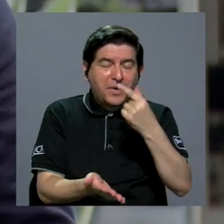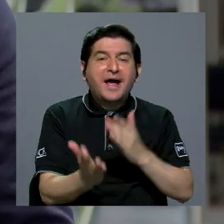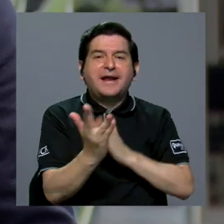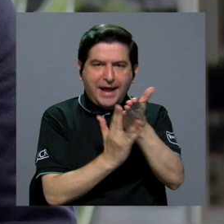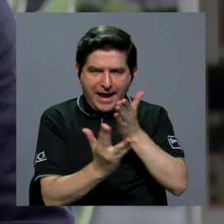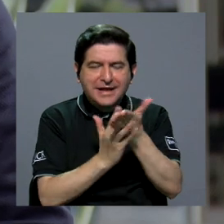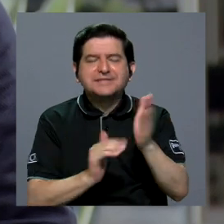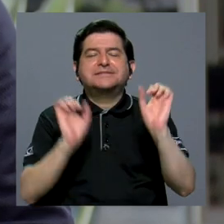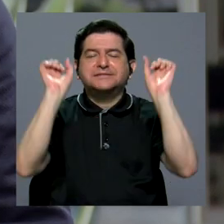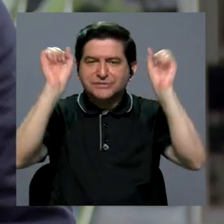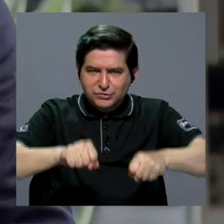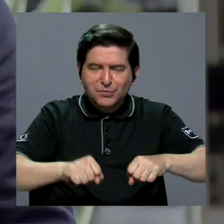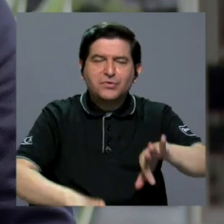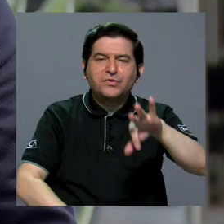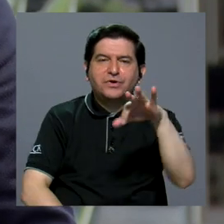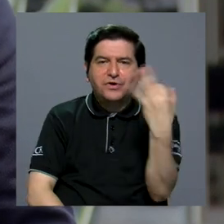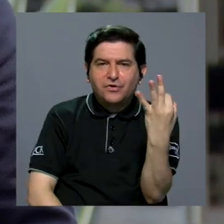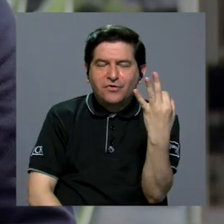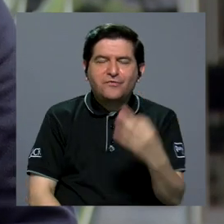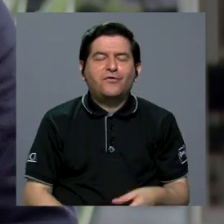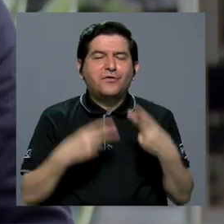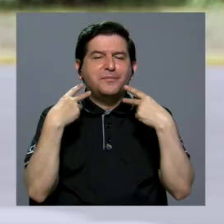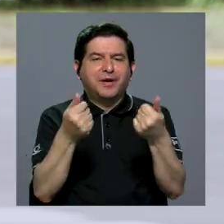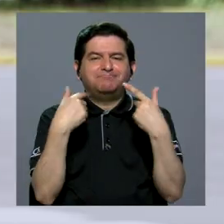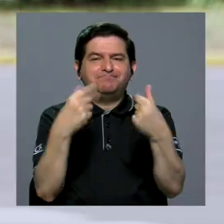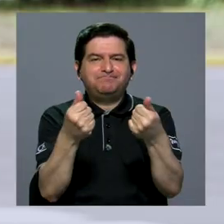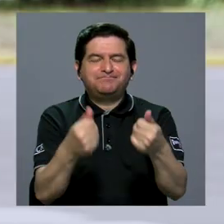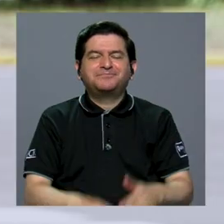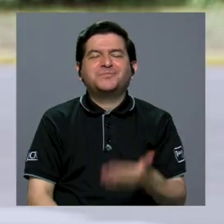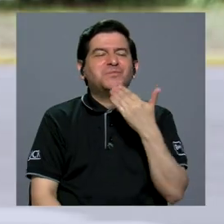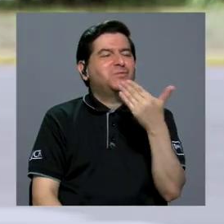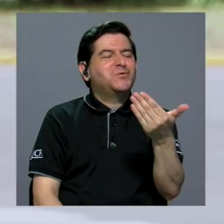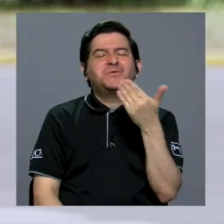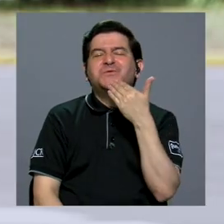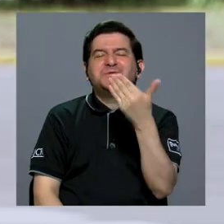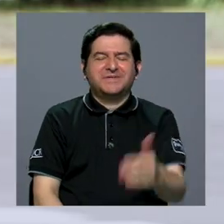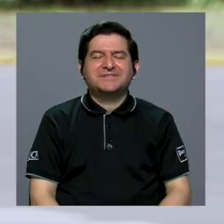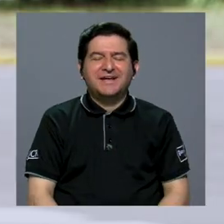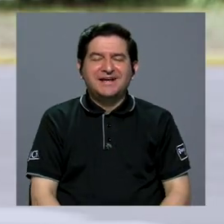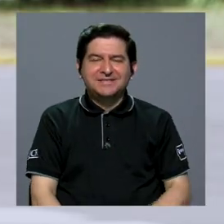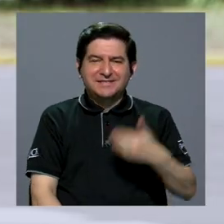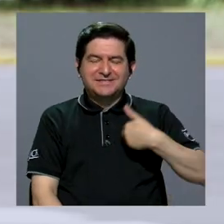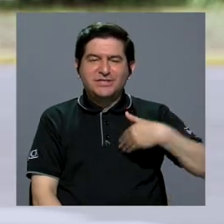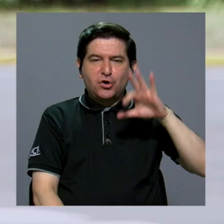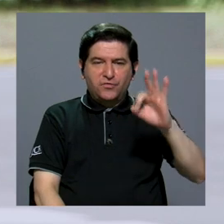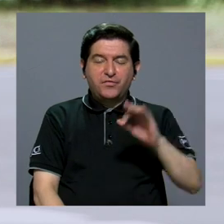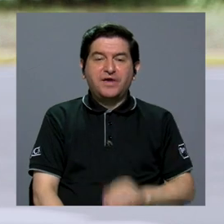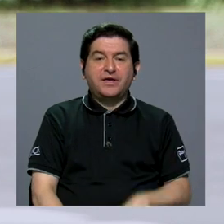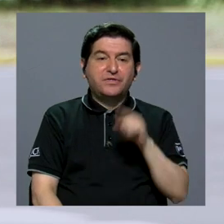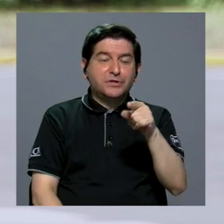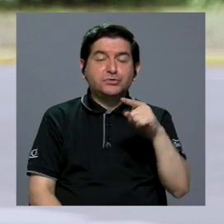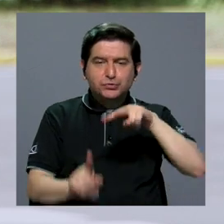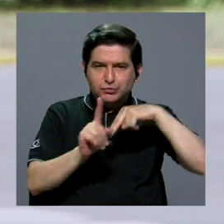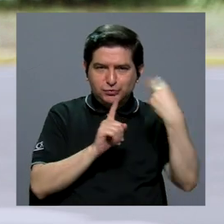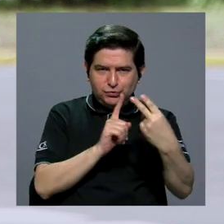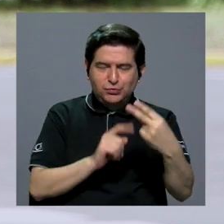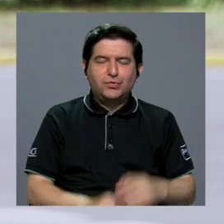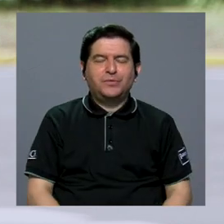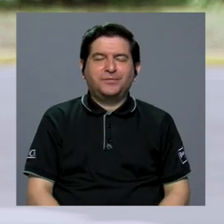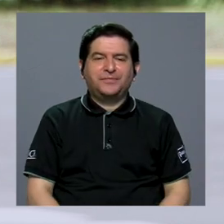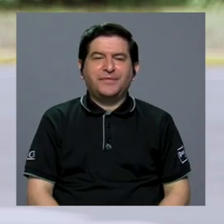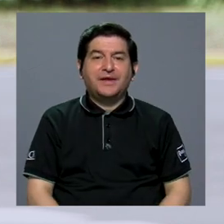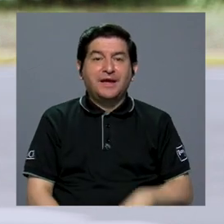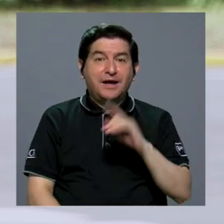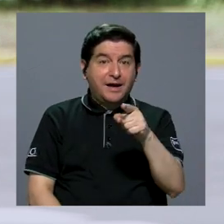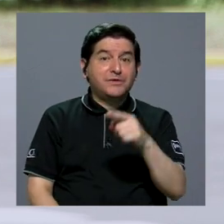los medicamentos de manera ágil y segura. Muchísimas gracias, don Freddy, por sus palabras, por su perspectiva y las luces.